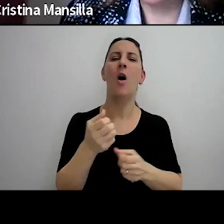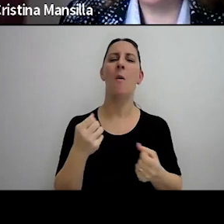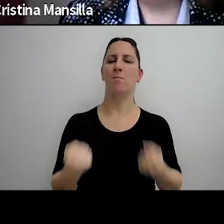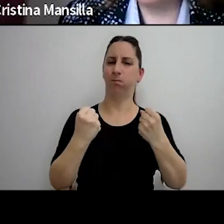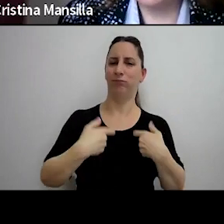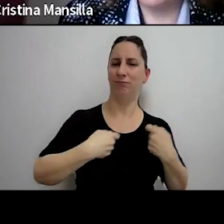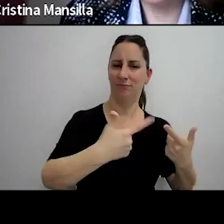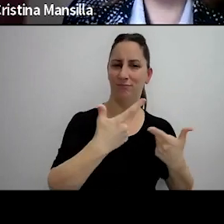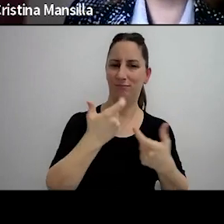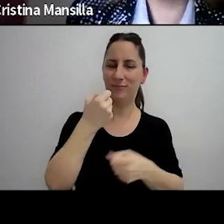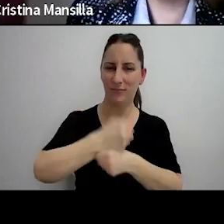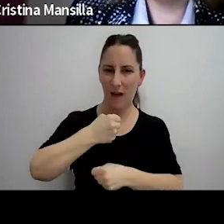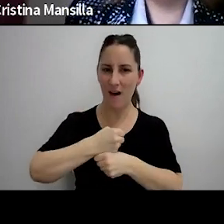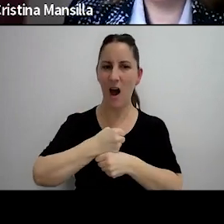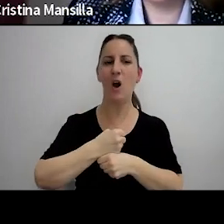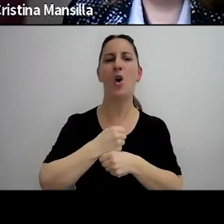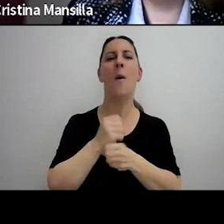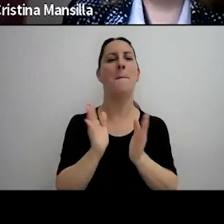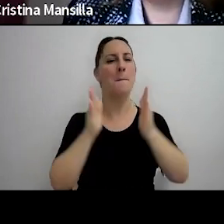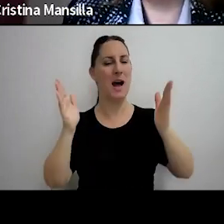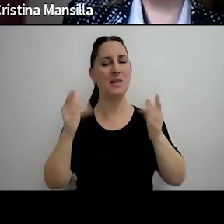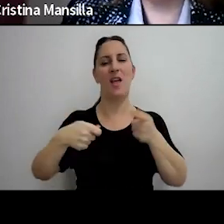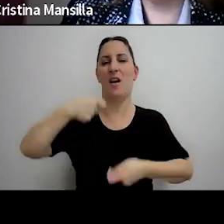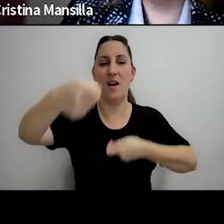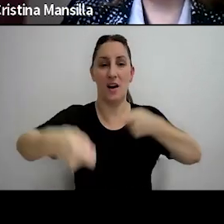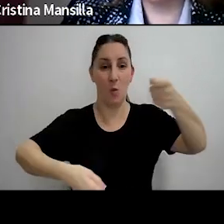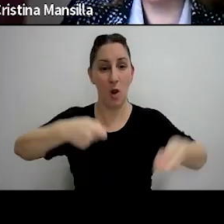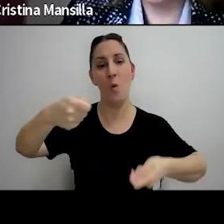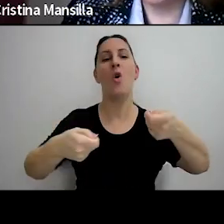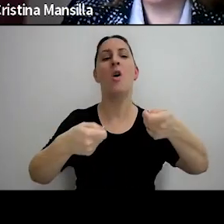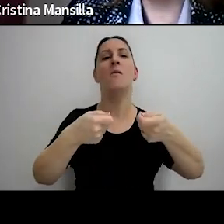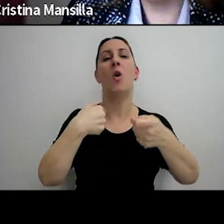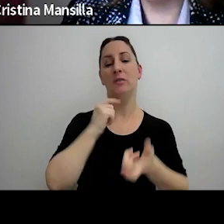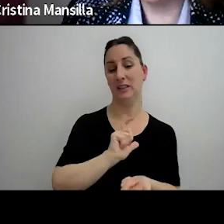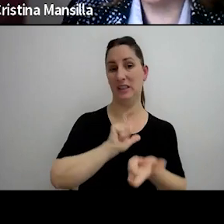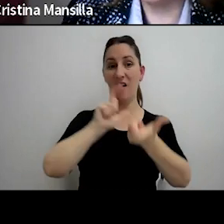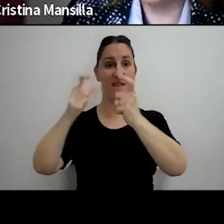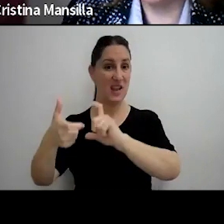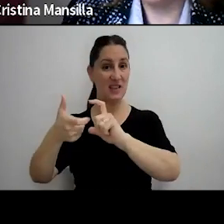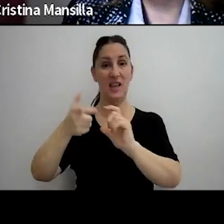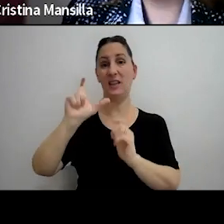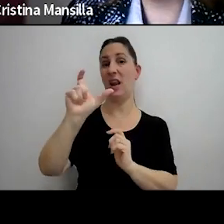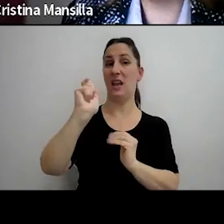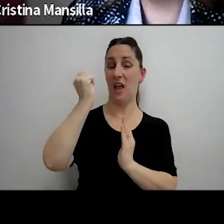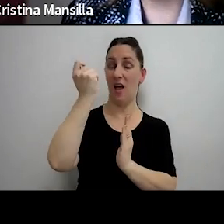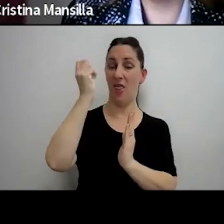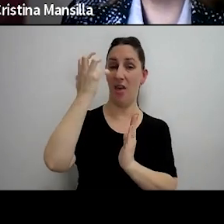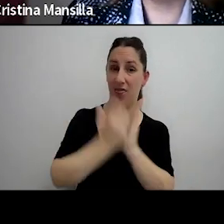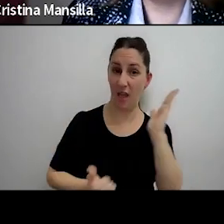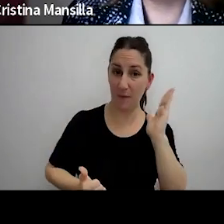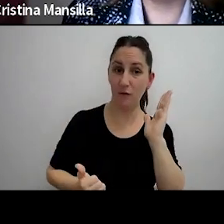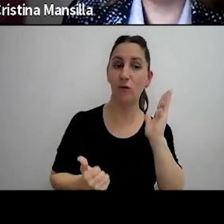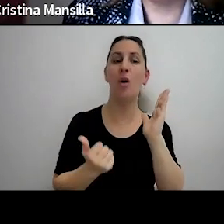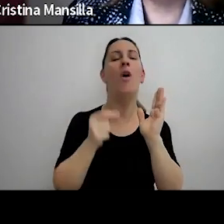amplía el reintegro a el uso por transferencia mediante tarjeta de débito que operen